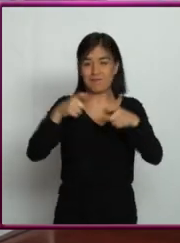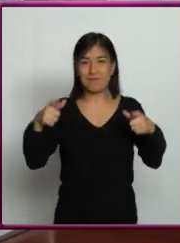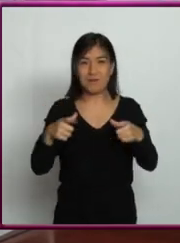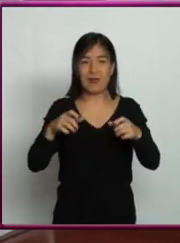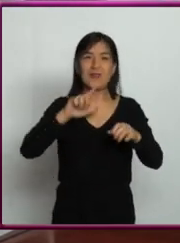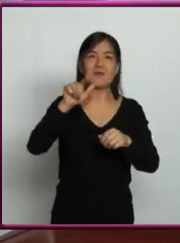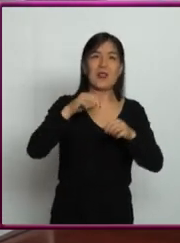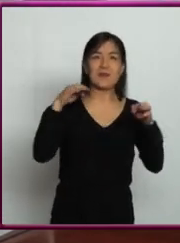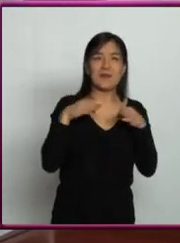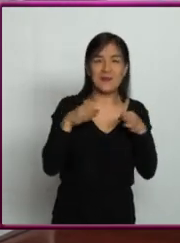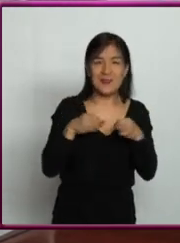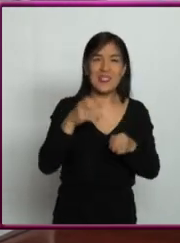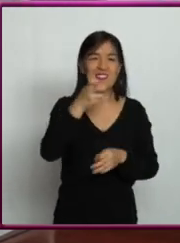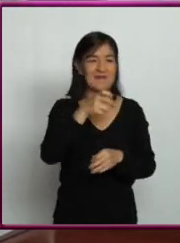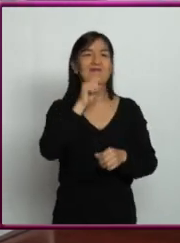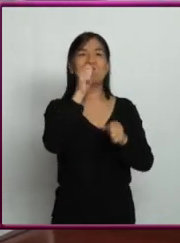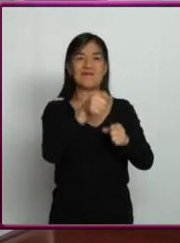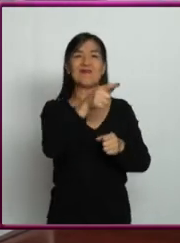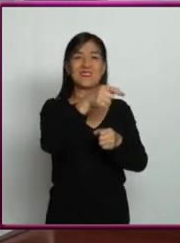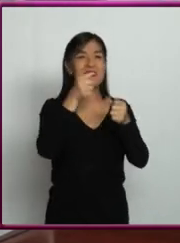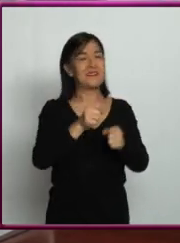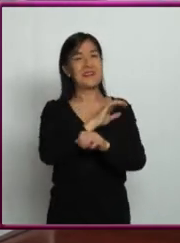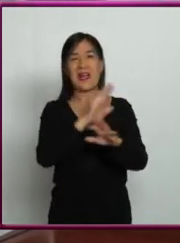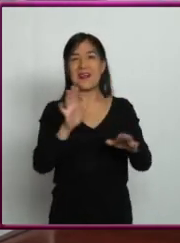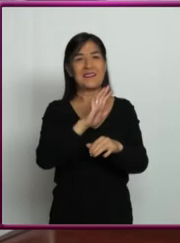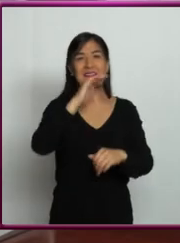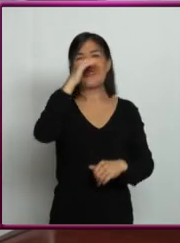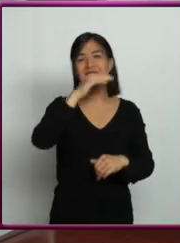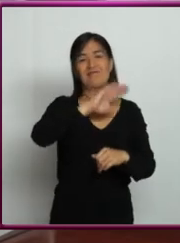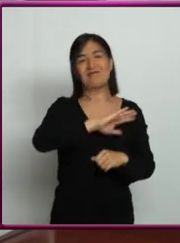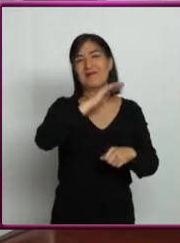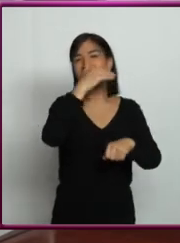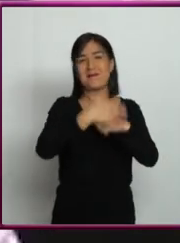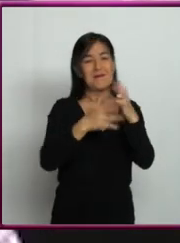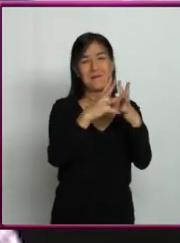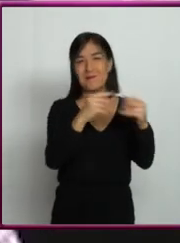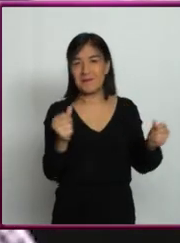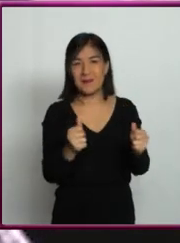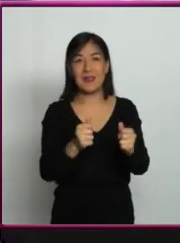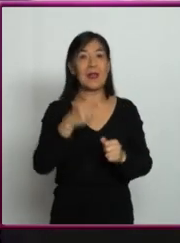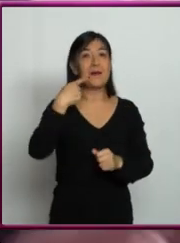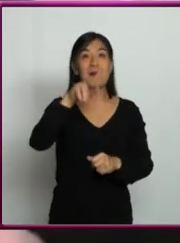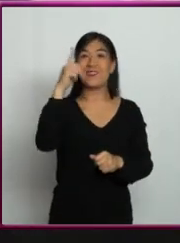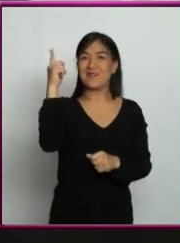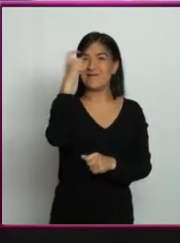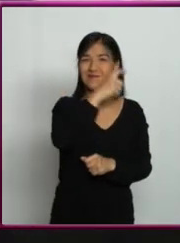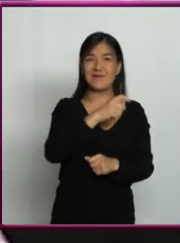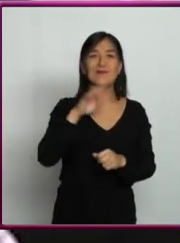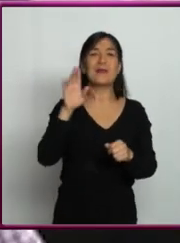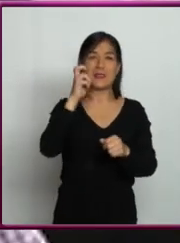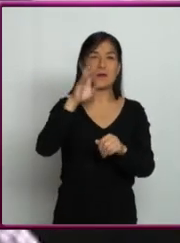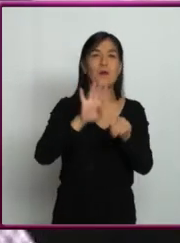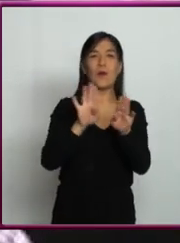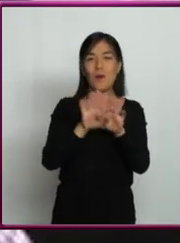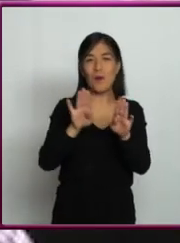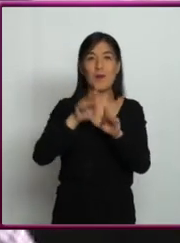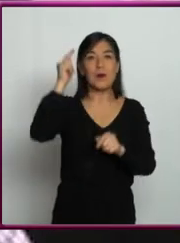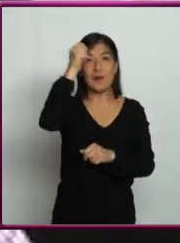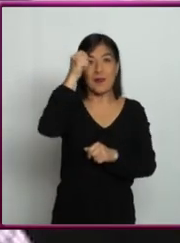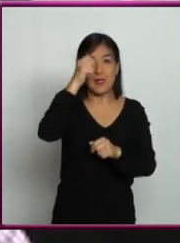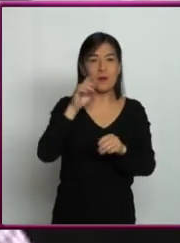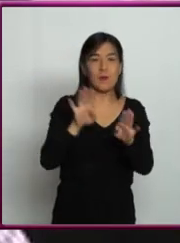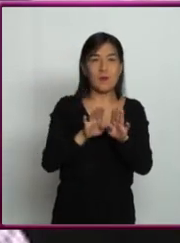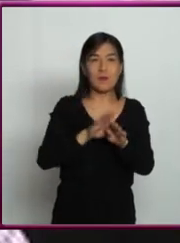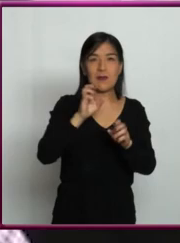esta ya va para el final. Pero entonces es muy difícil. Y es siempre en comparación con la teoría, porque no hay